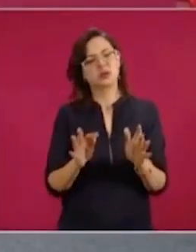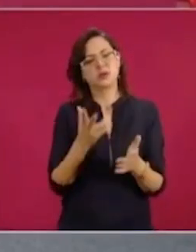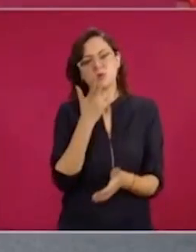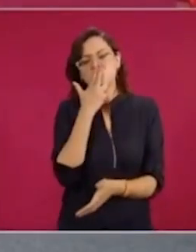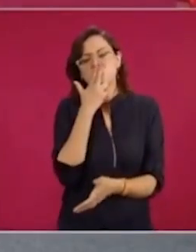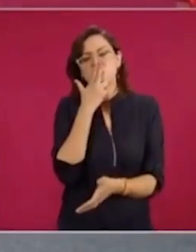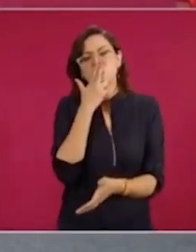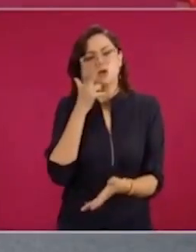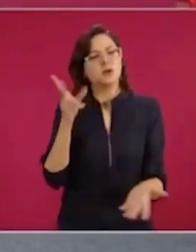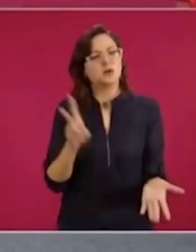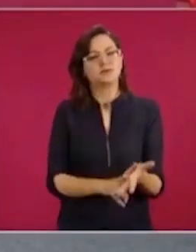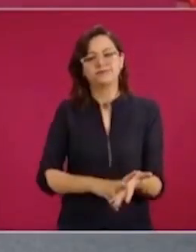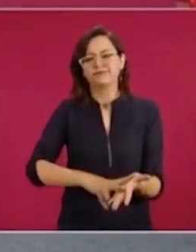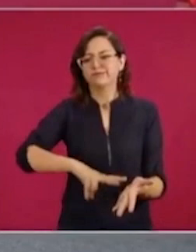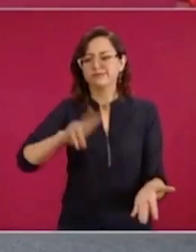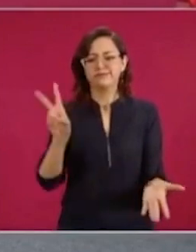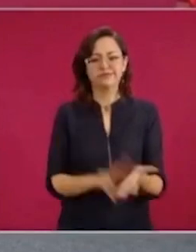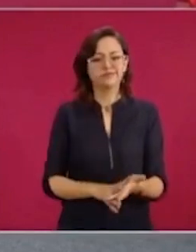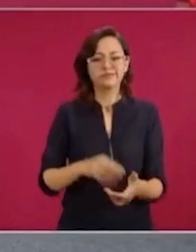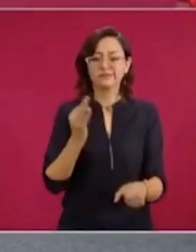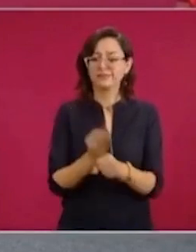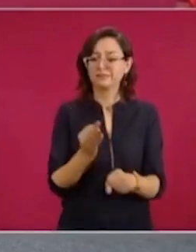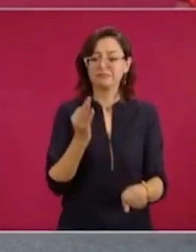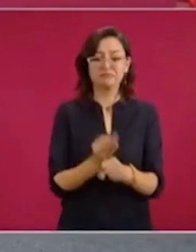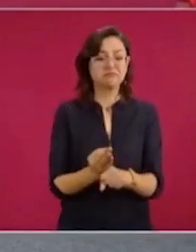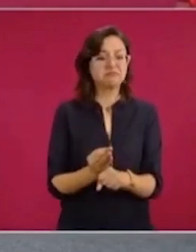importantes en este tiempo,